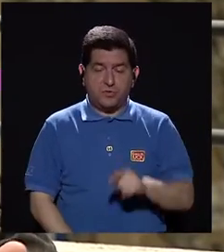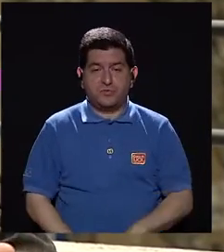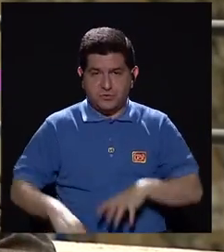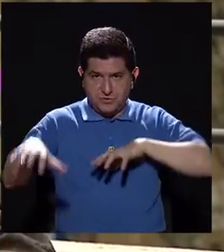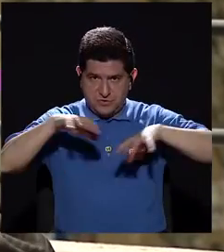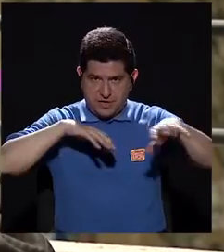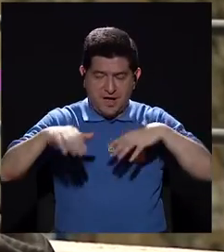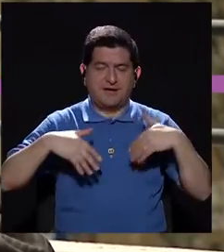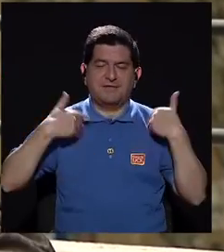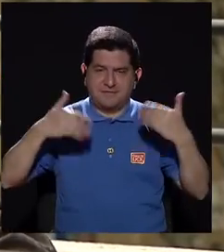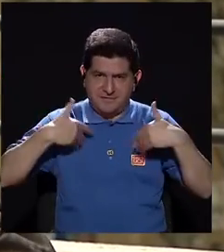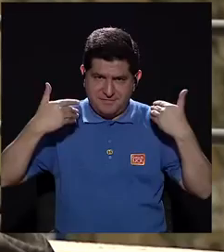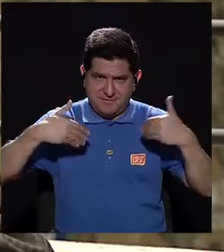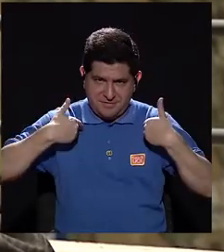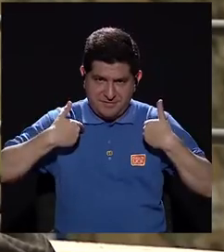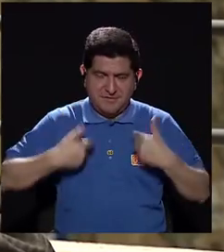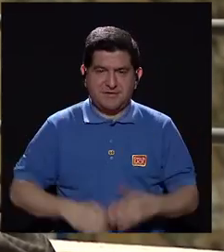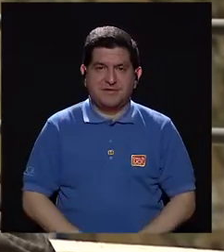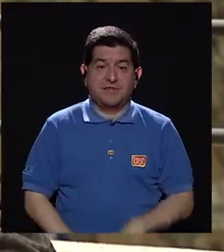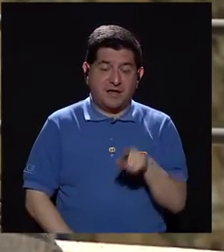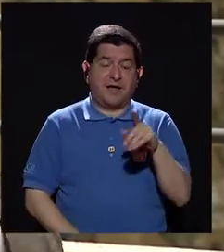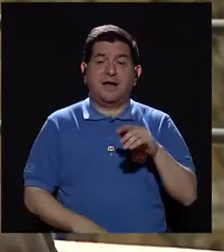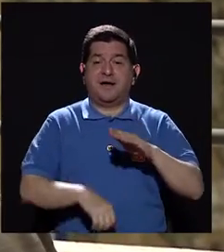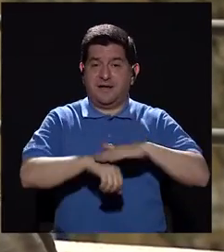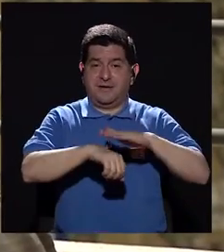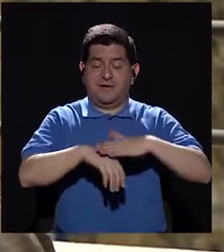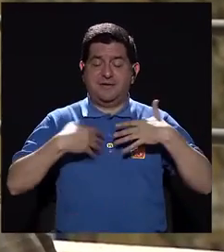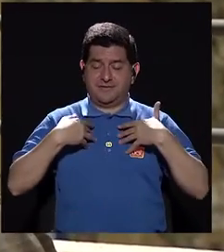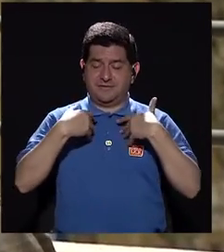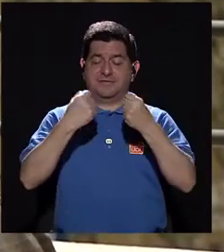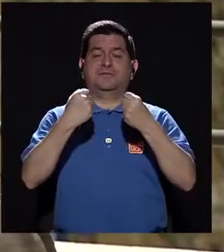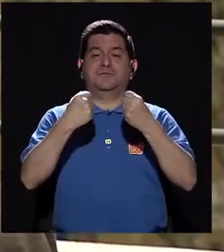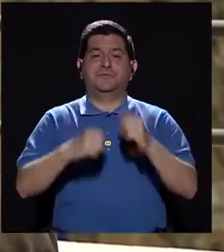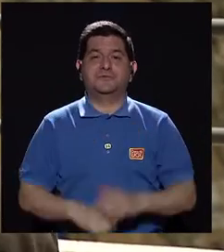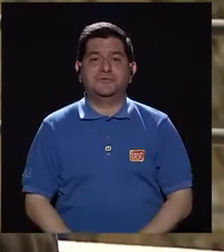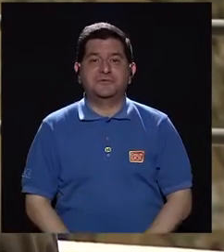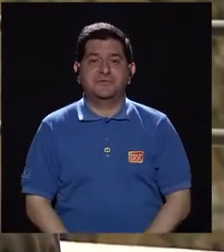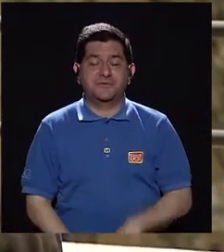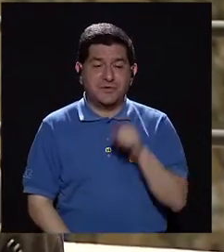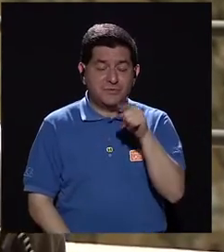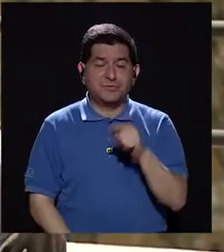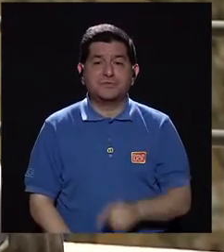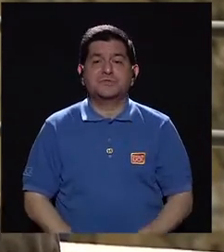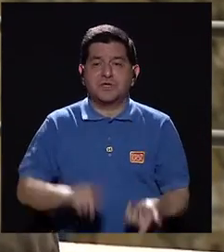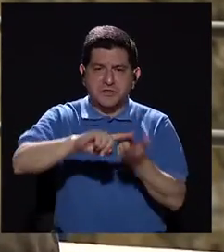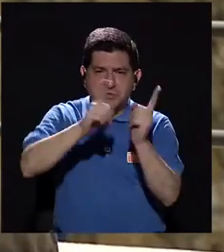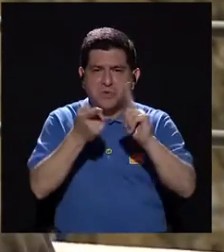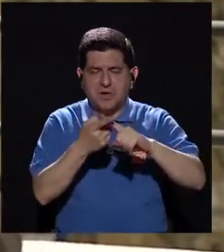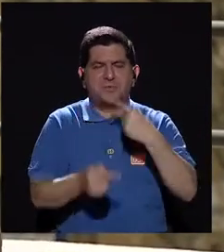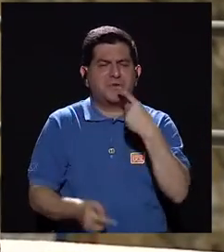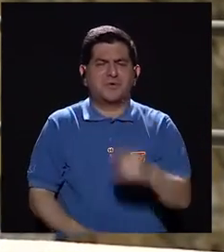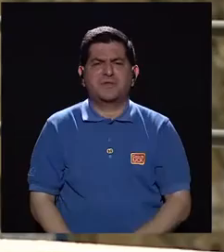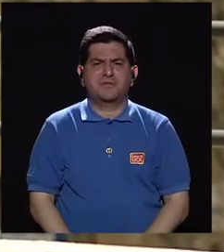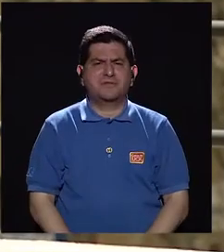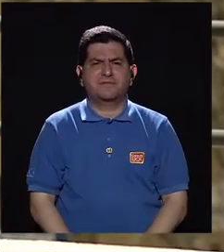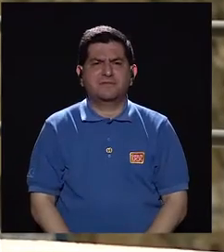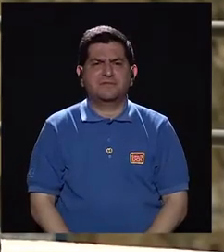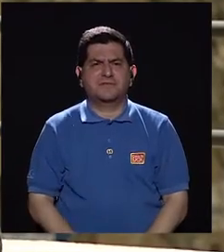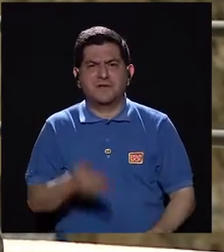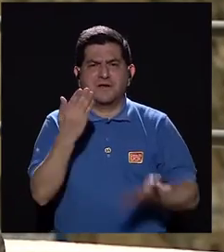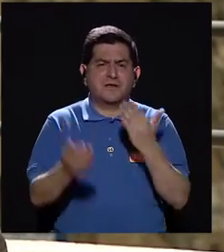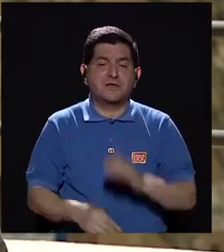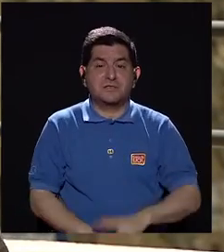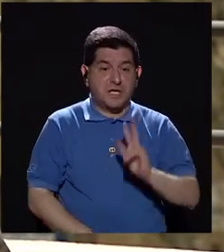usted desarrolla actividades que lo hagan felices, eso le va a producir salud. Eso es cuando usted está con sus amigos y ustedes dicen, ¡ay!